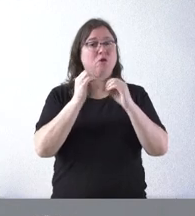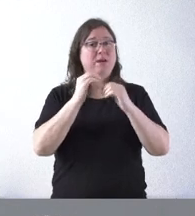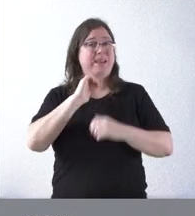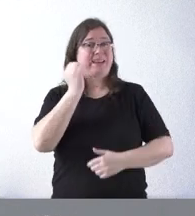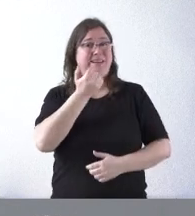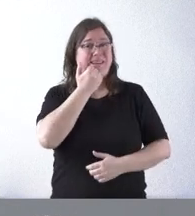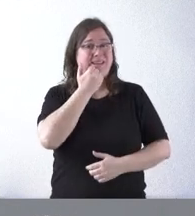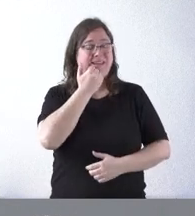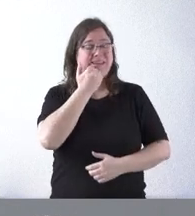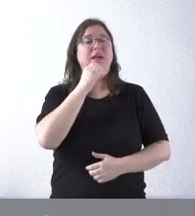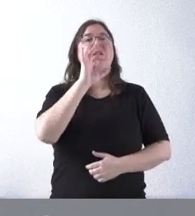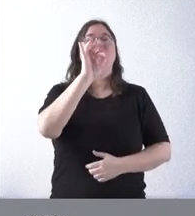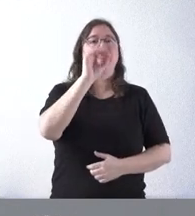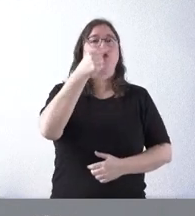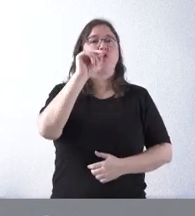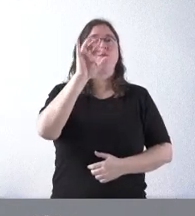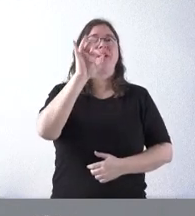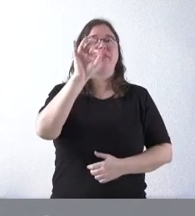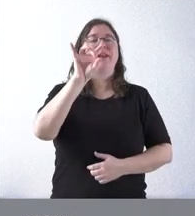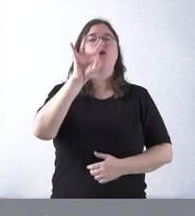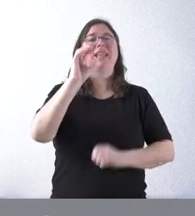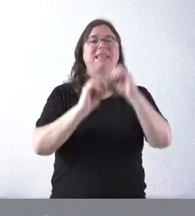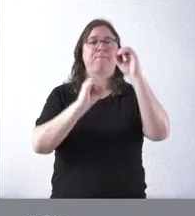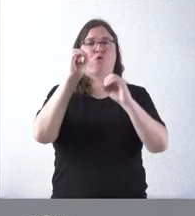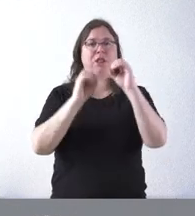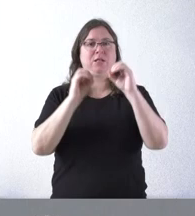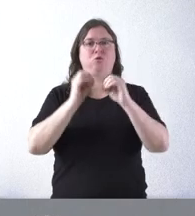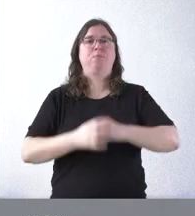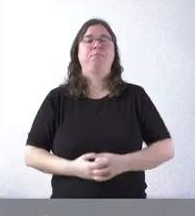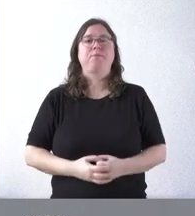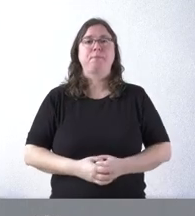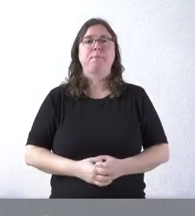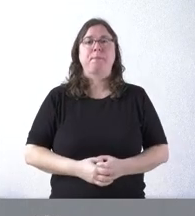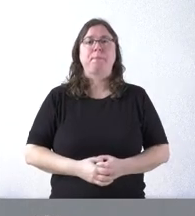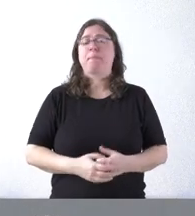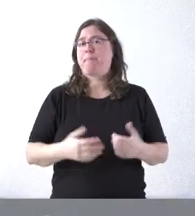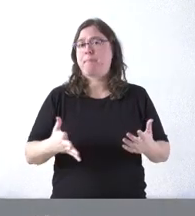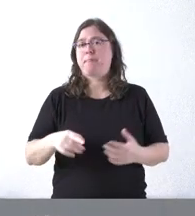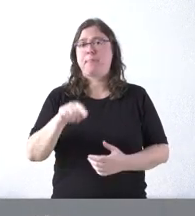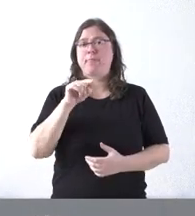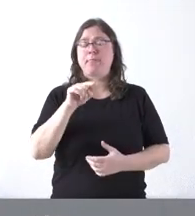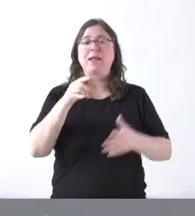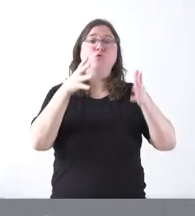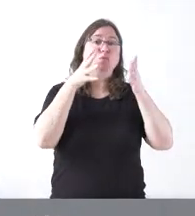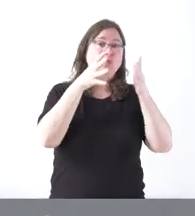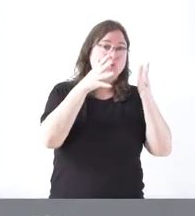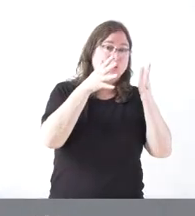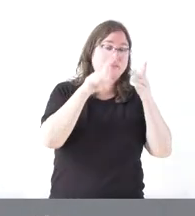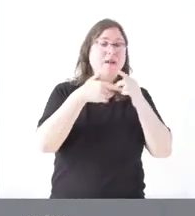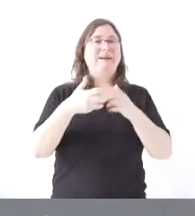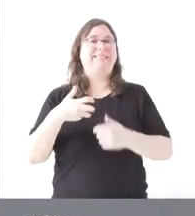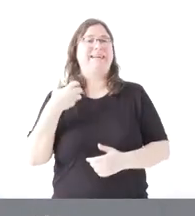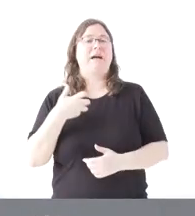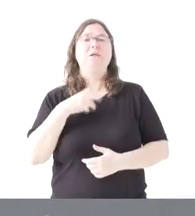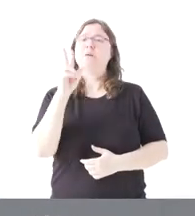a 0,015%. En todo caso, esta sugerencia y estas 53 quejas no son muy